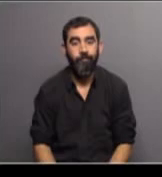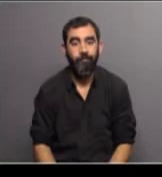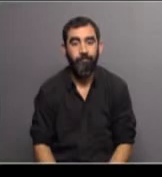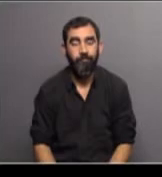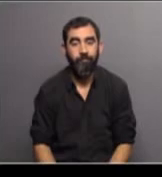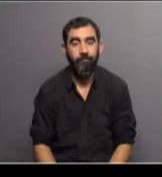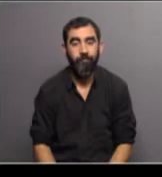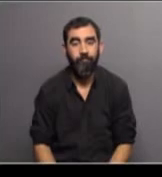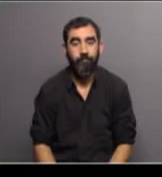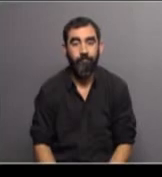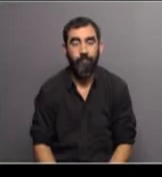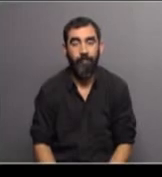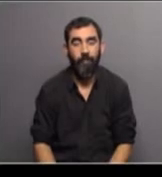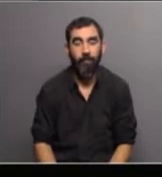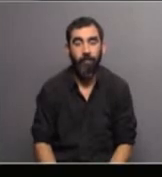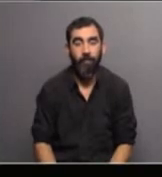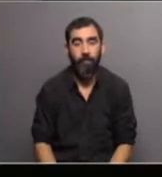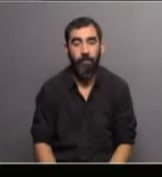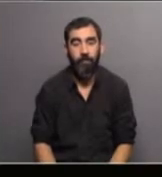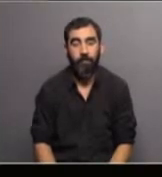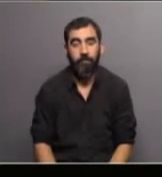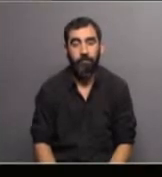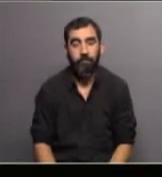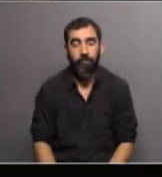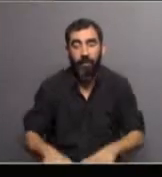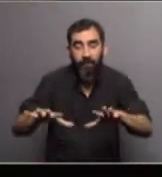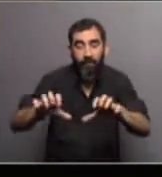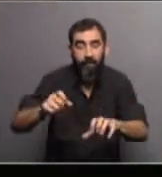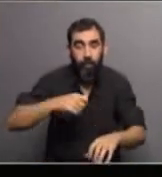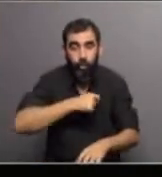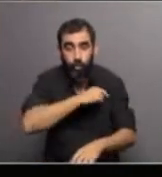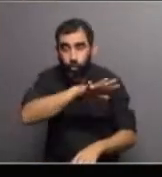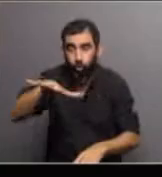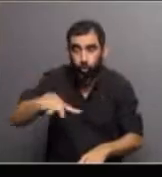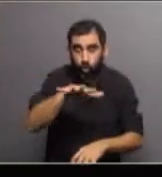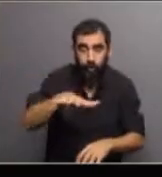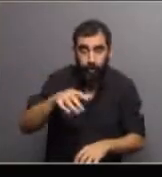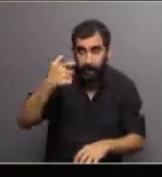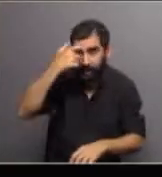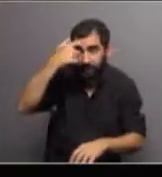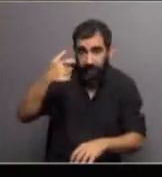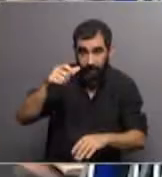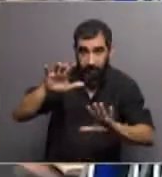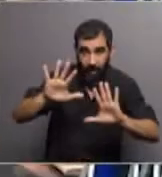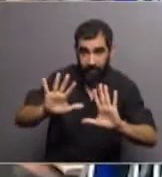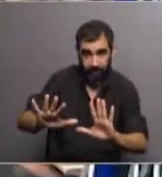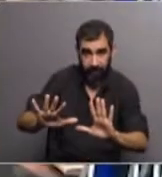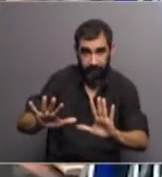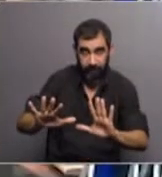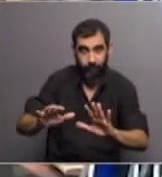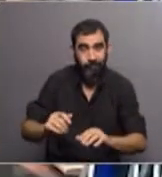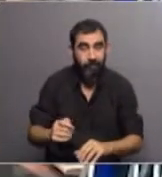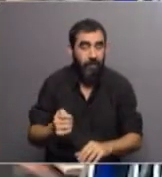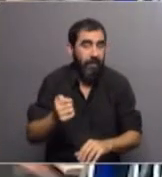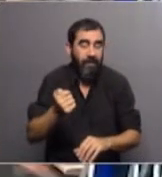Viviendo en una sociedad que es científica, nos guste o no, es casi